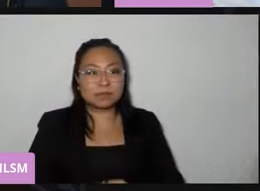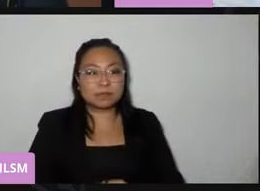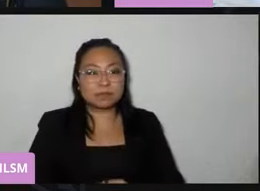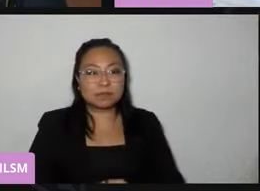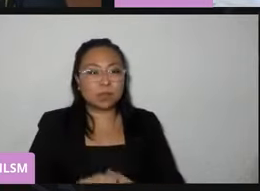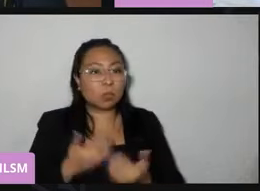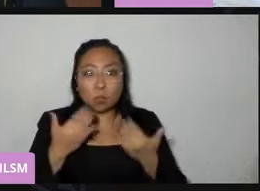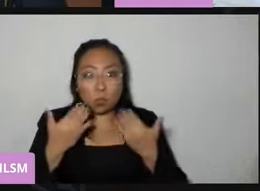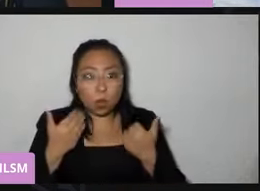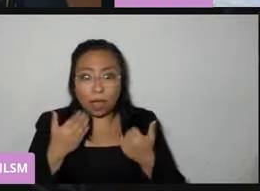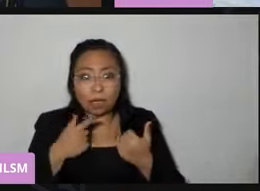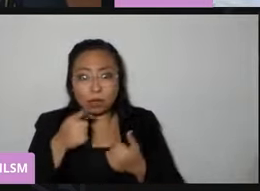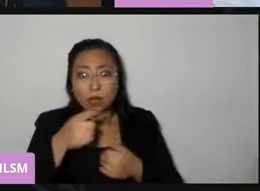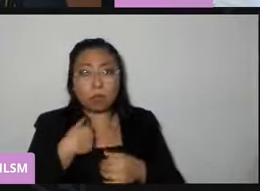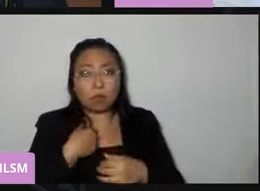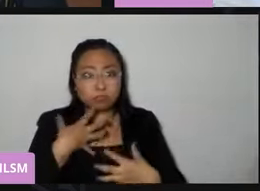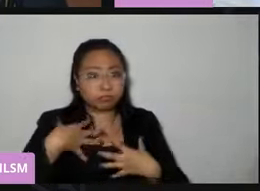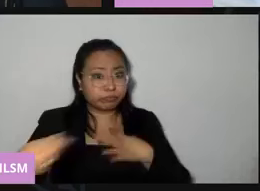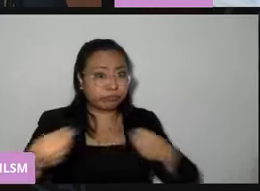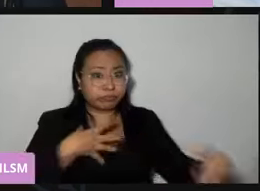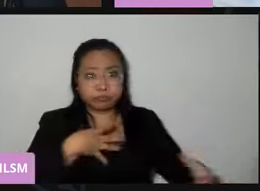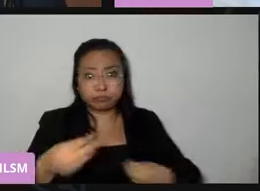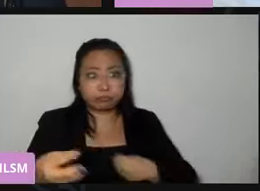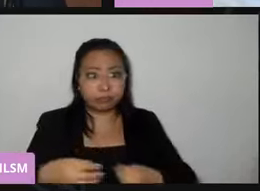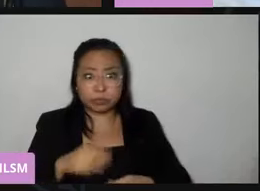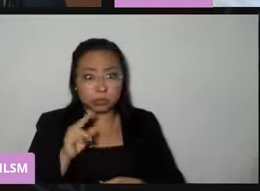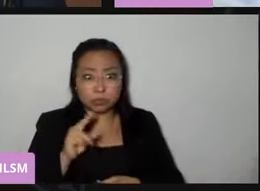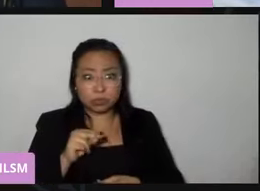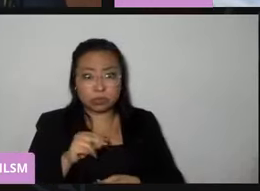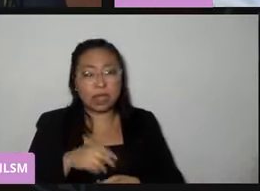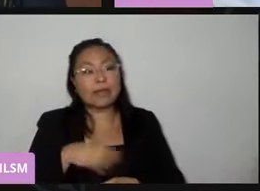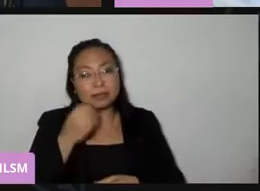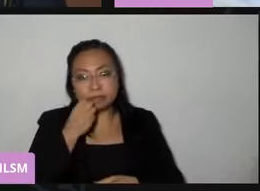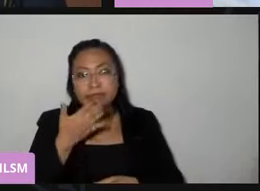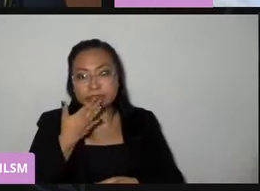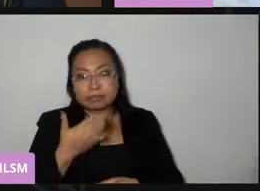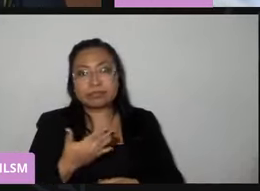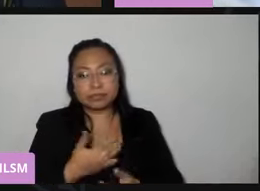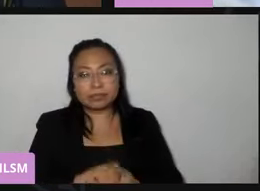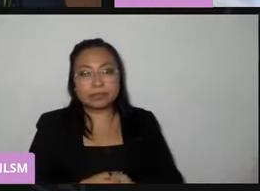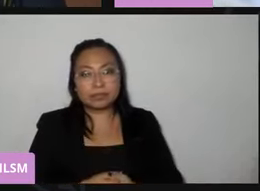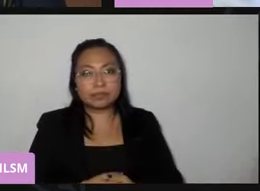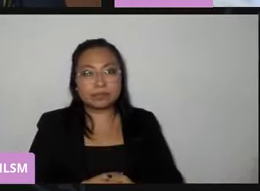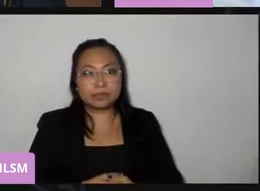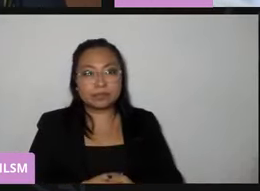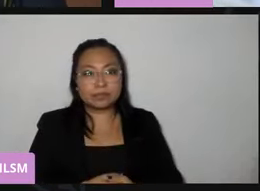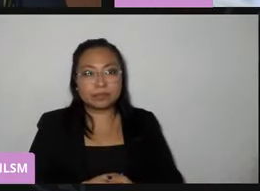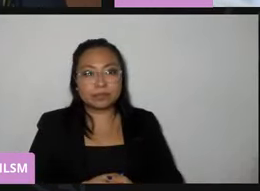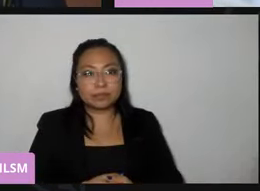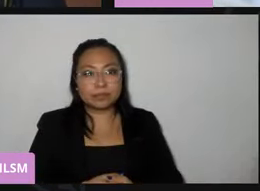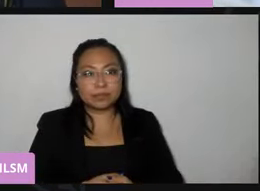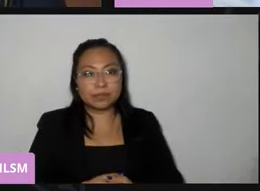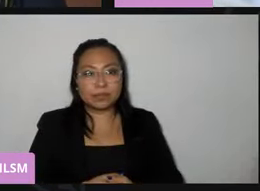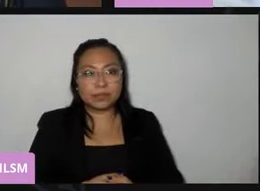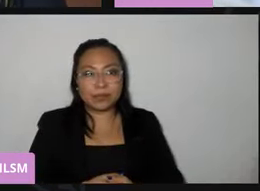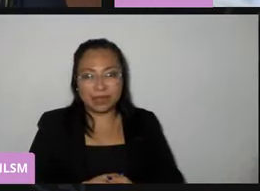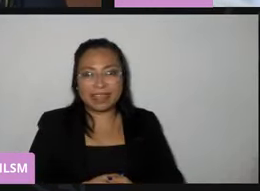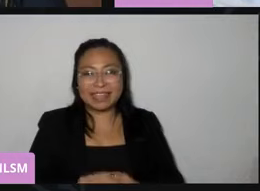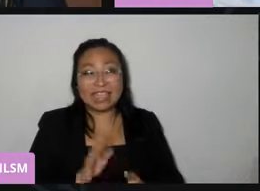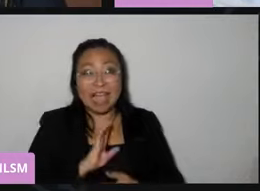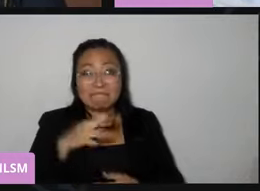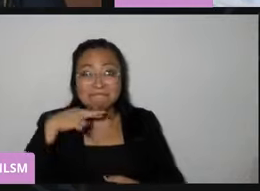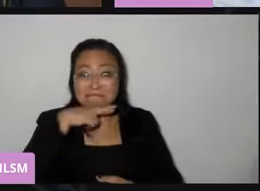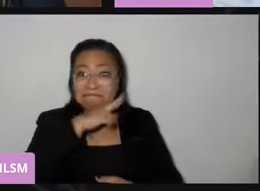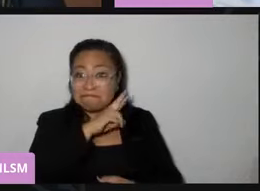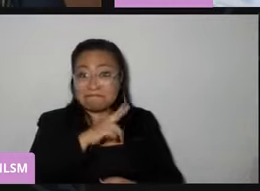hay peligro de contagio con la tinta indeleble, es un temazo, es un temazo. Padrísimo. Oye, pues se nos fue el